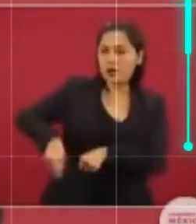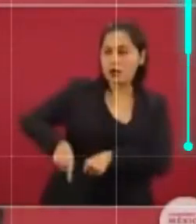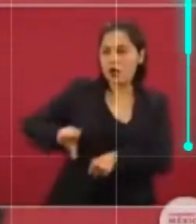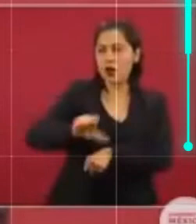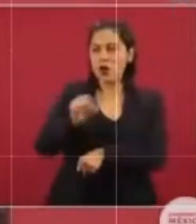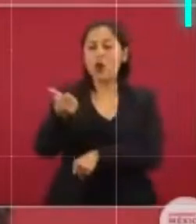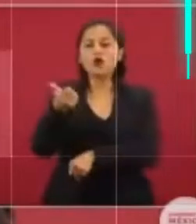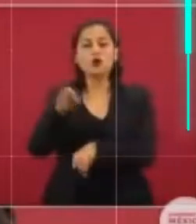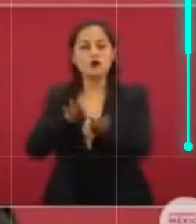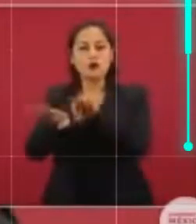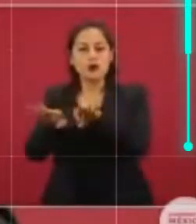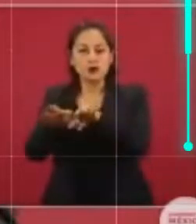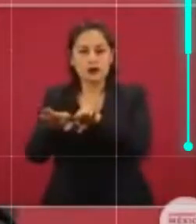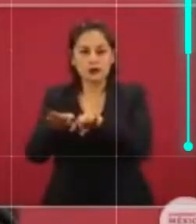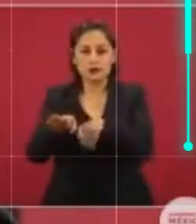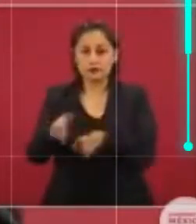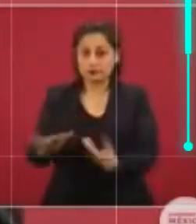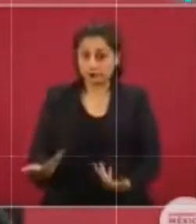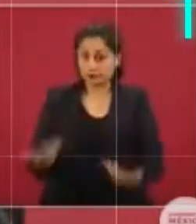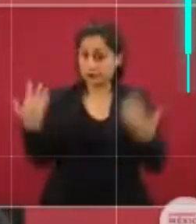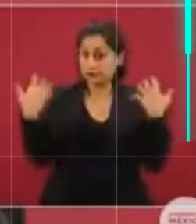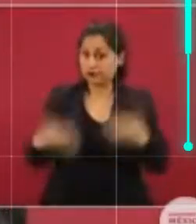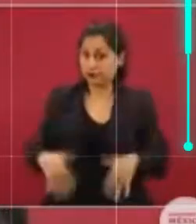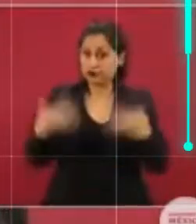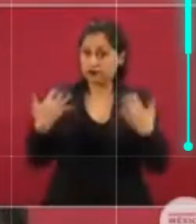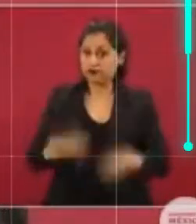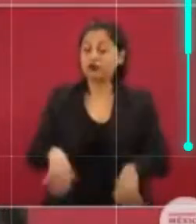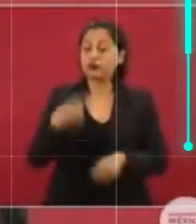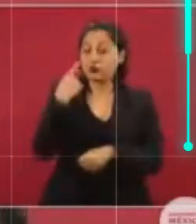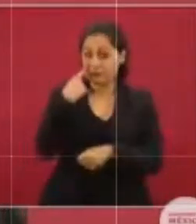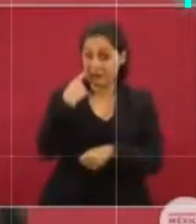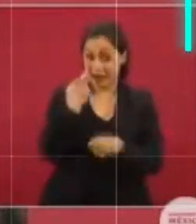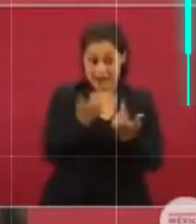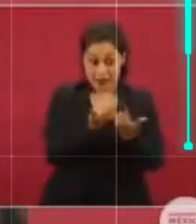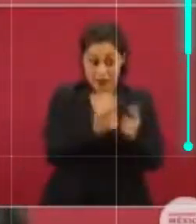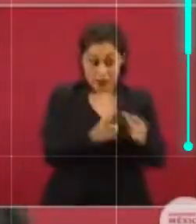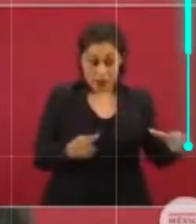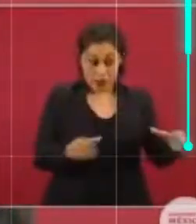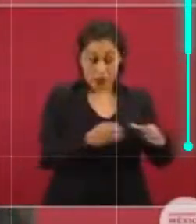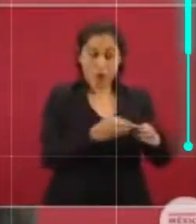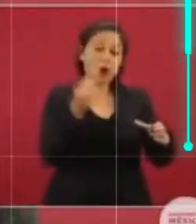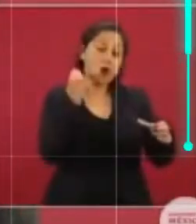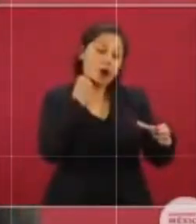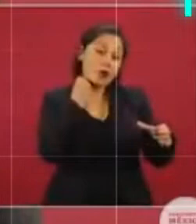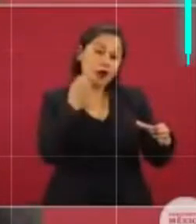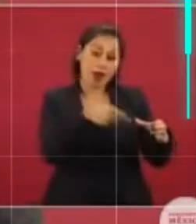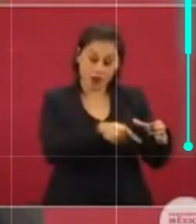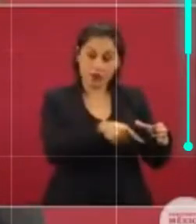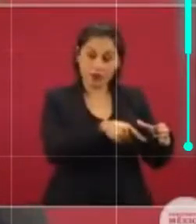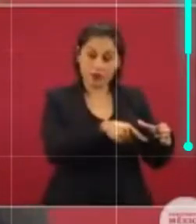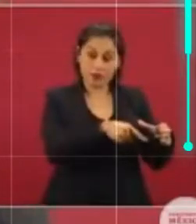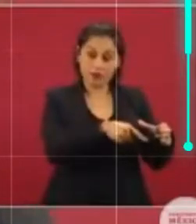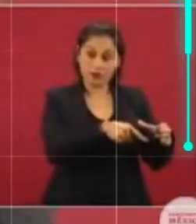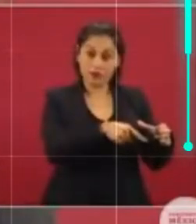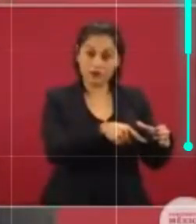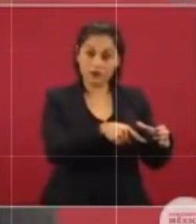Y muy vinculados también a la